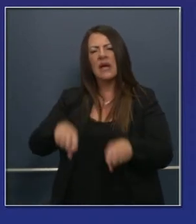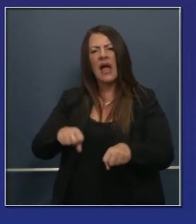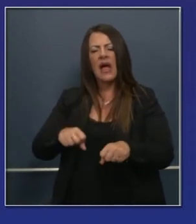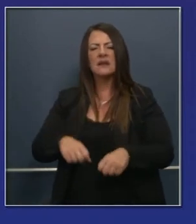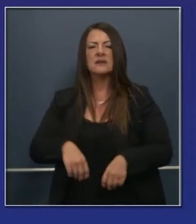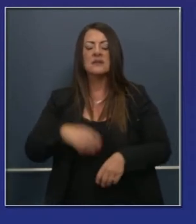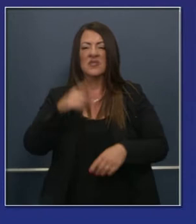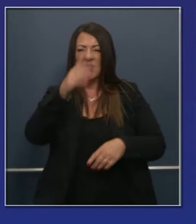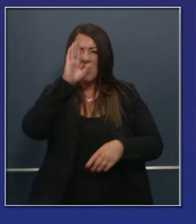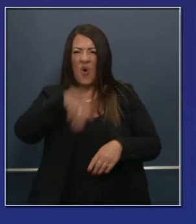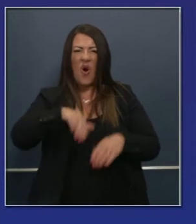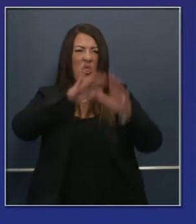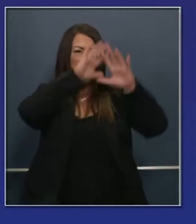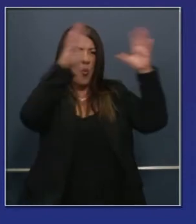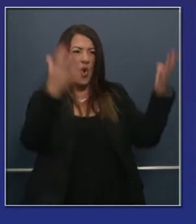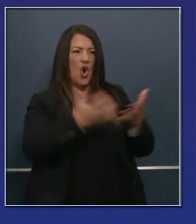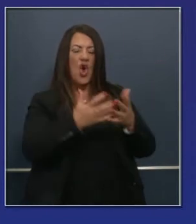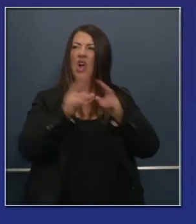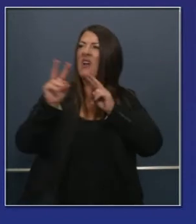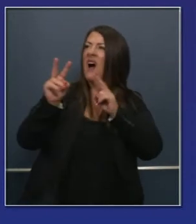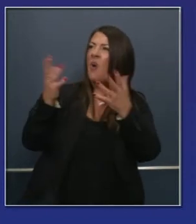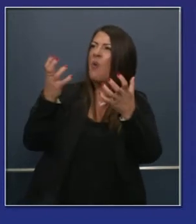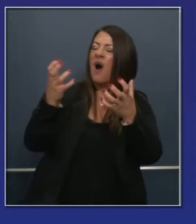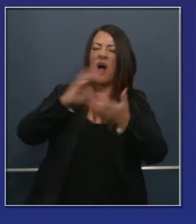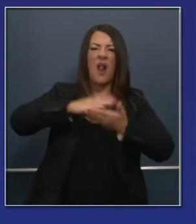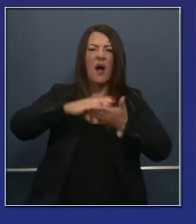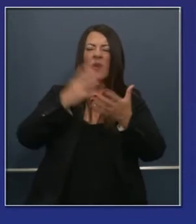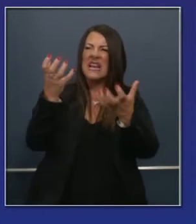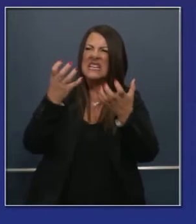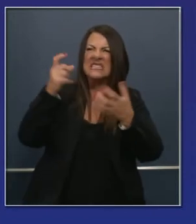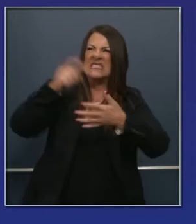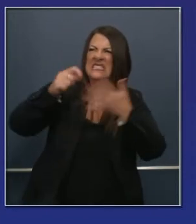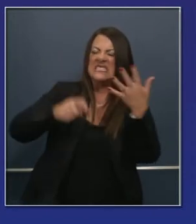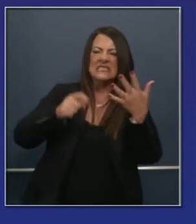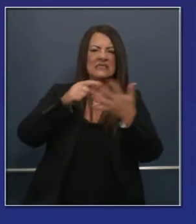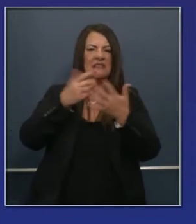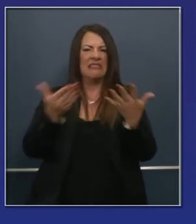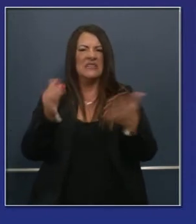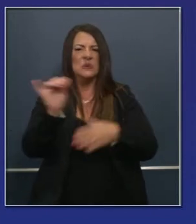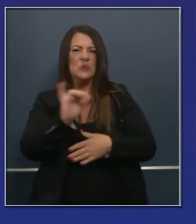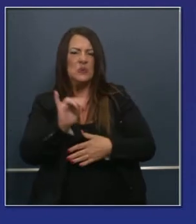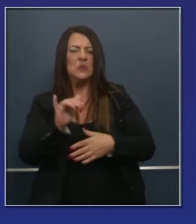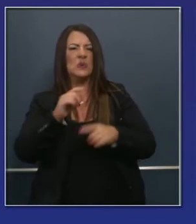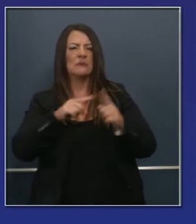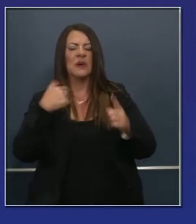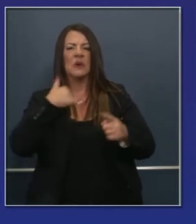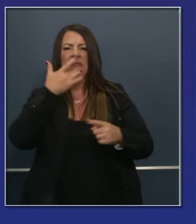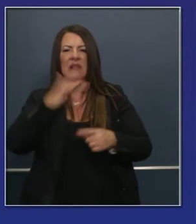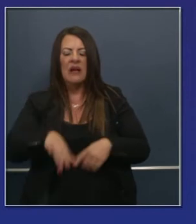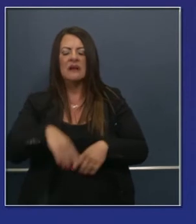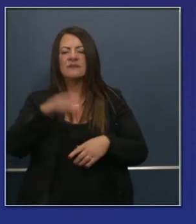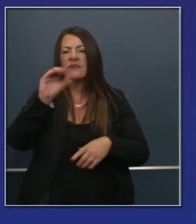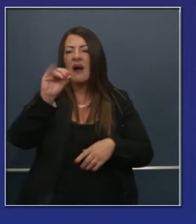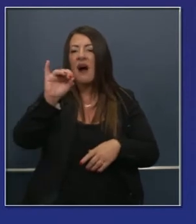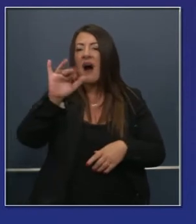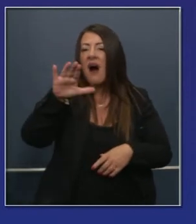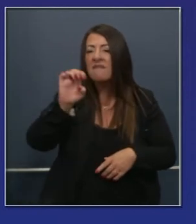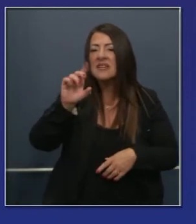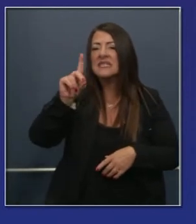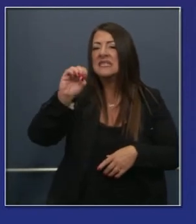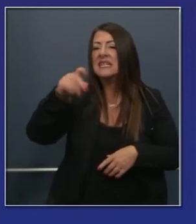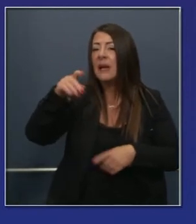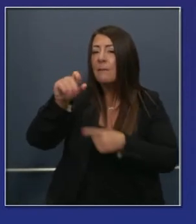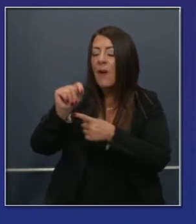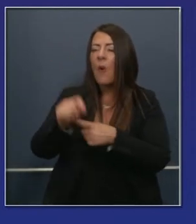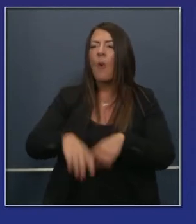una escasez general de dispositivos y de tecnología. Apple y T-Mobile han creado prioridad. Staples, Office Depot también han